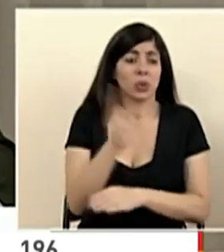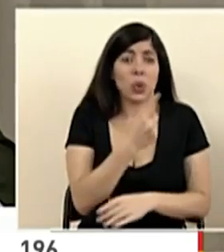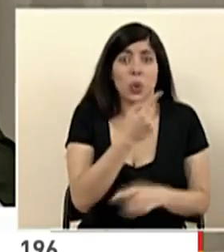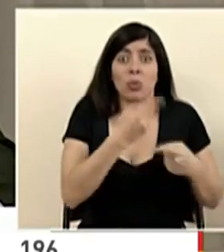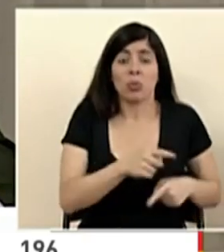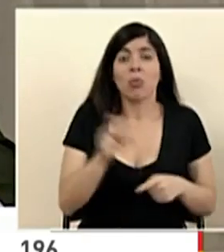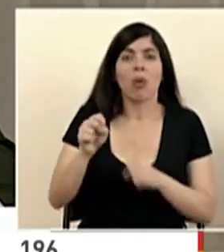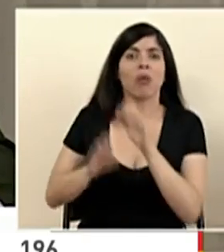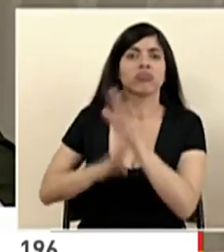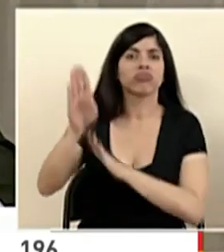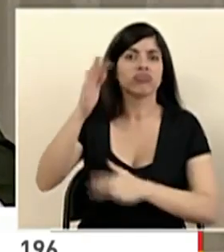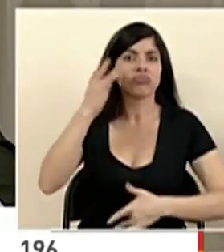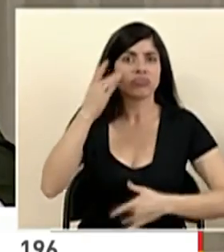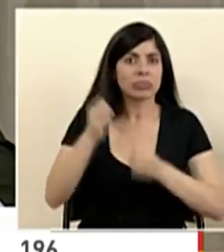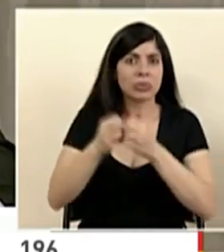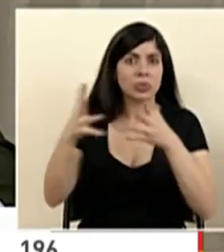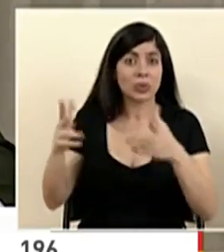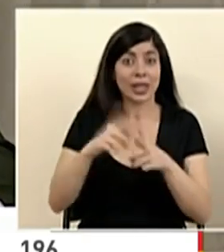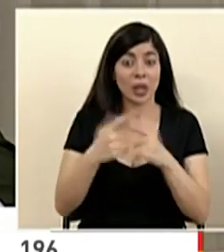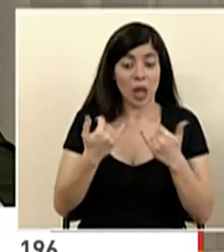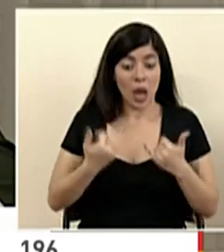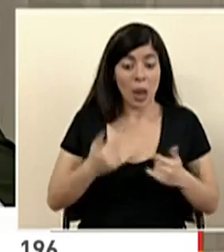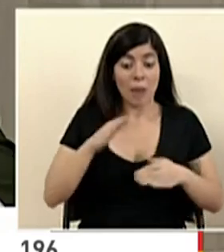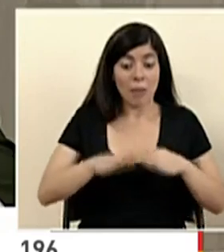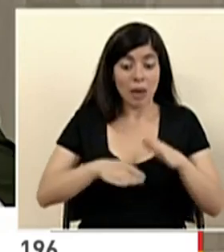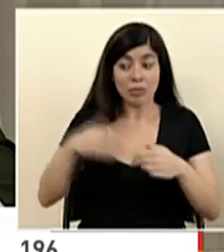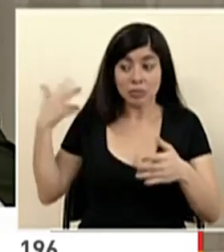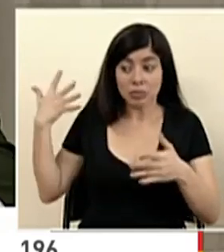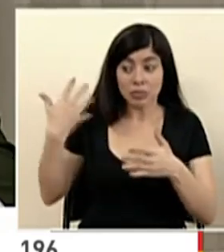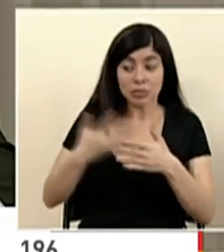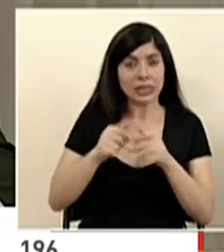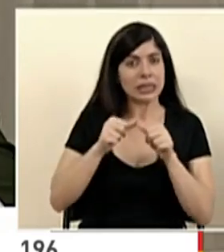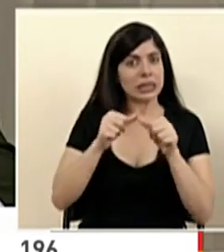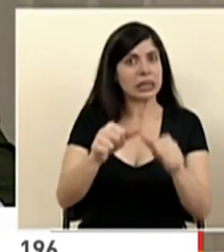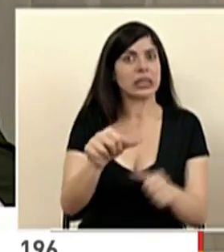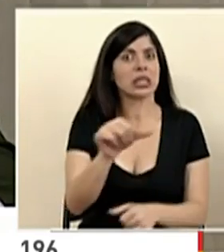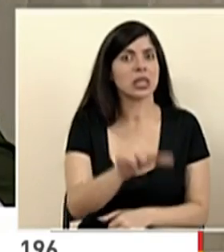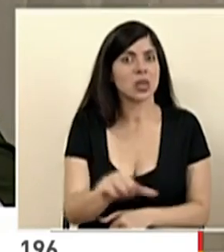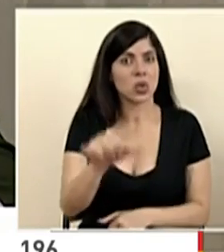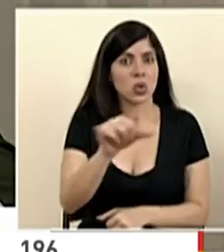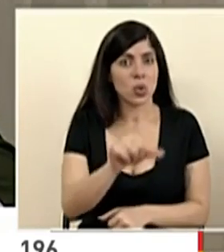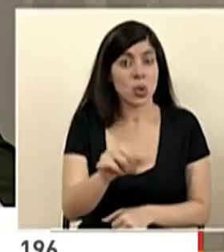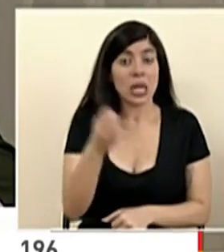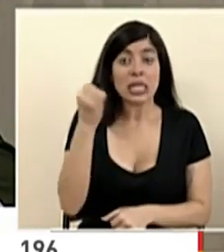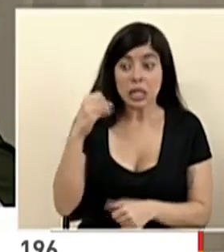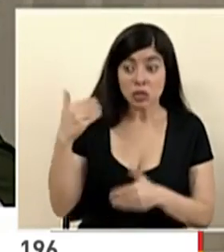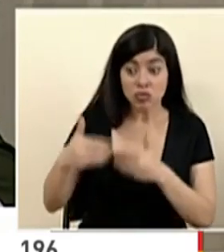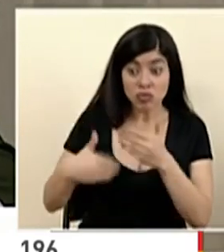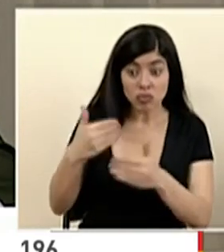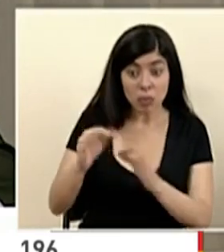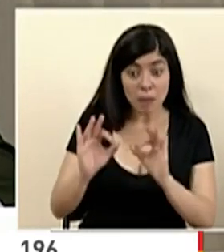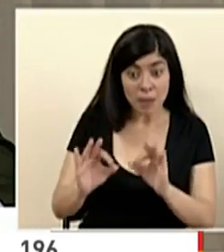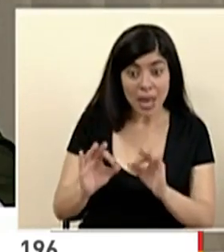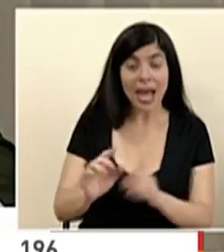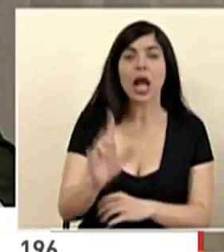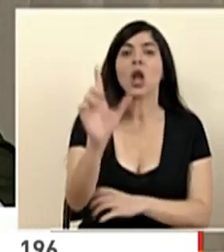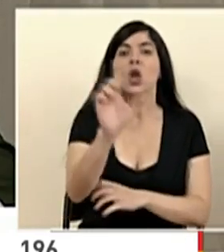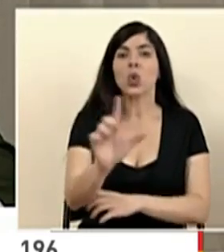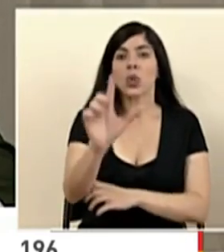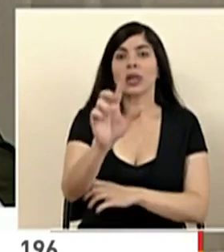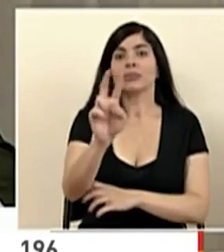Entonces, tenemos que seguir en la ruta que estamos llevando y de ser así, el día 27 lunes